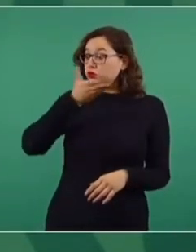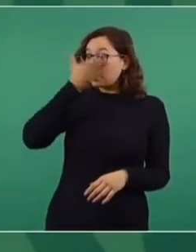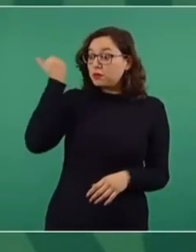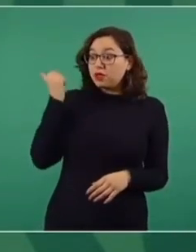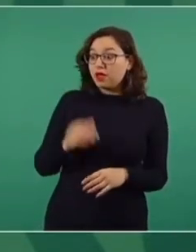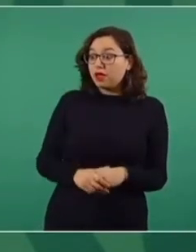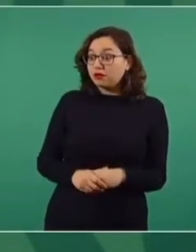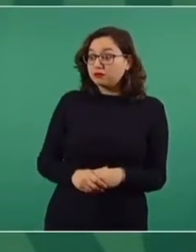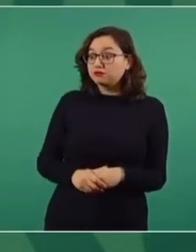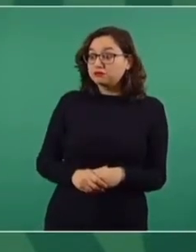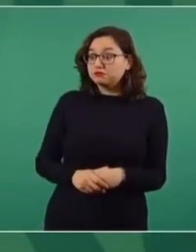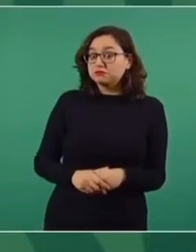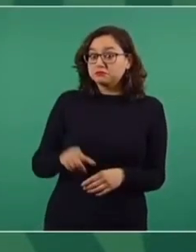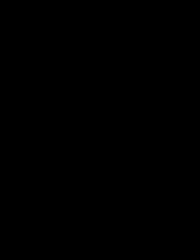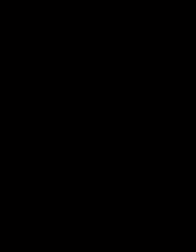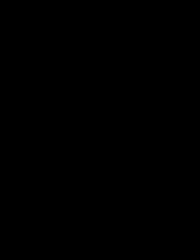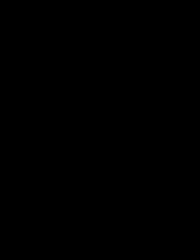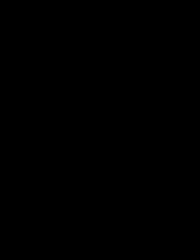enterando.